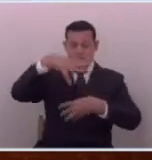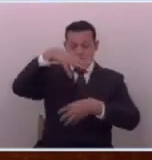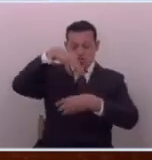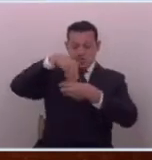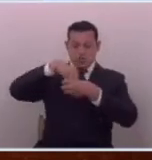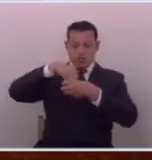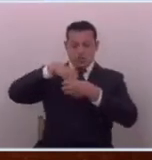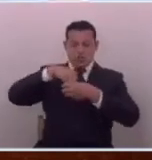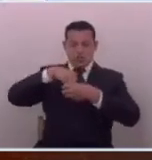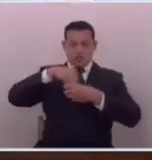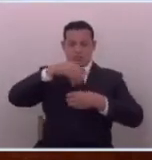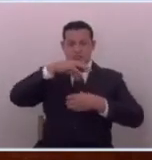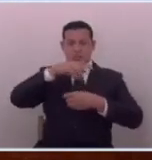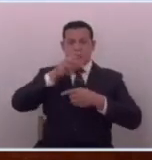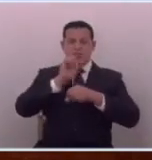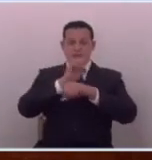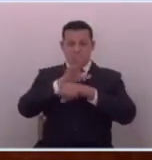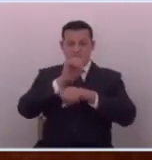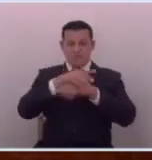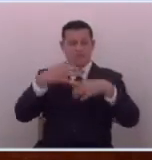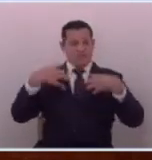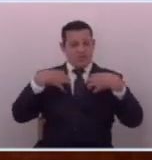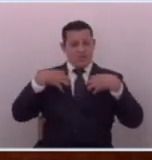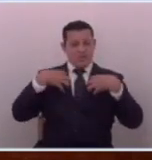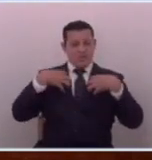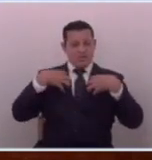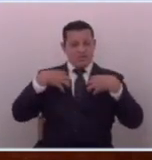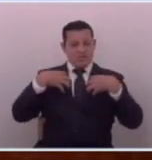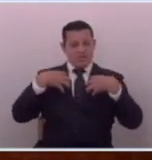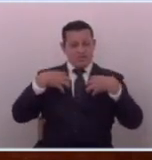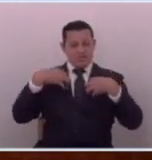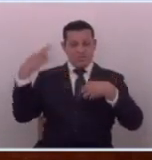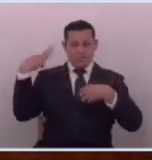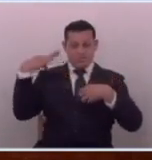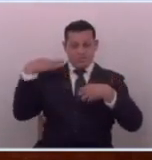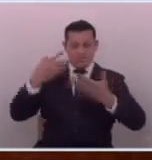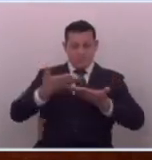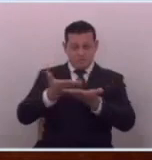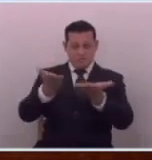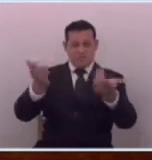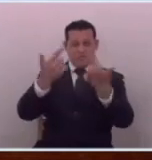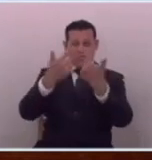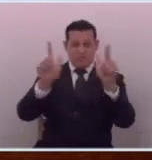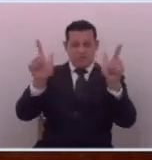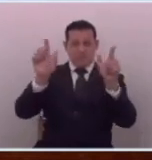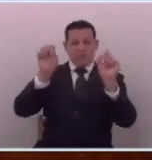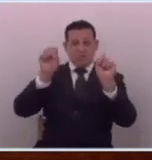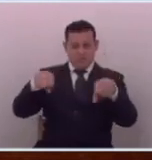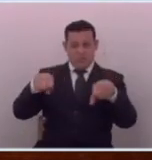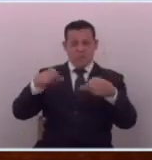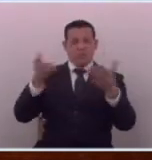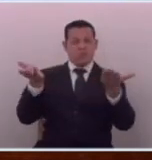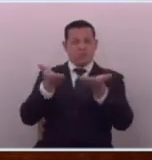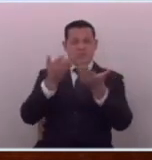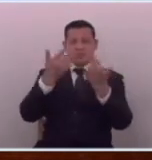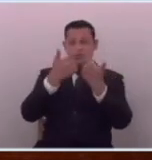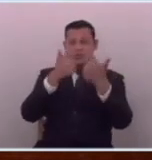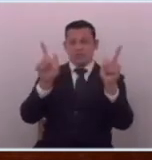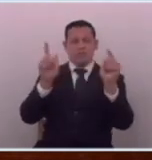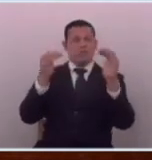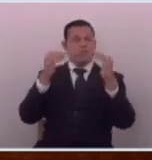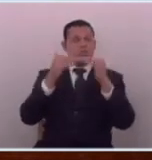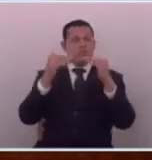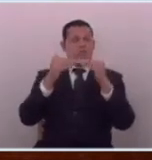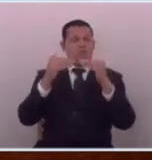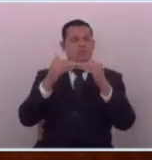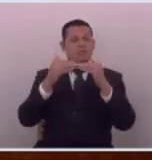internamente vívanle vívanla atrévanse si estamos en un país que al fin está pudiendo ser libre libre incluso